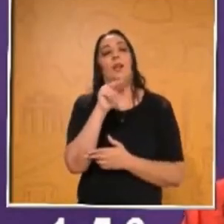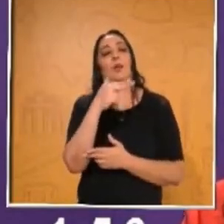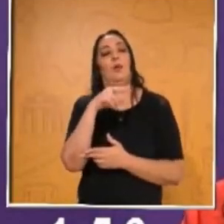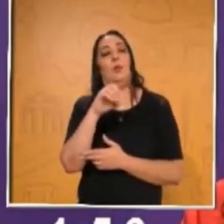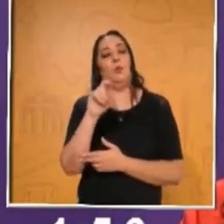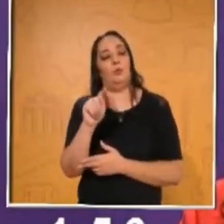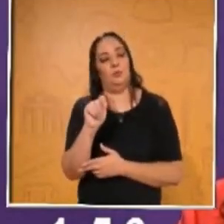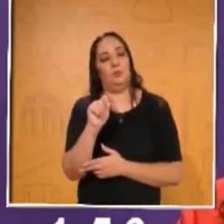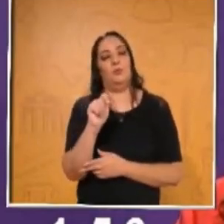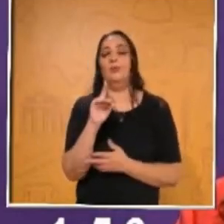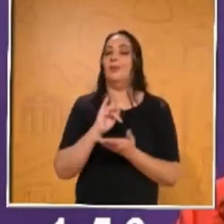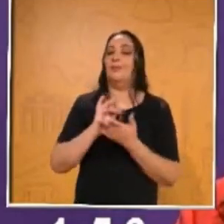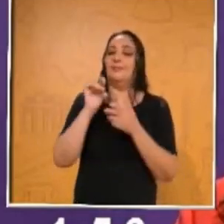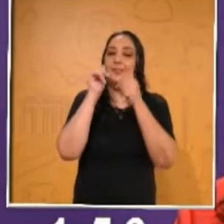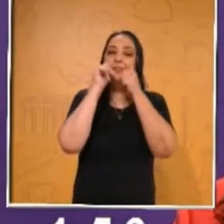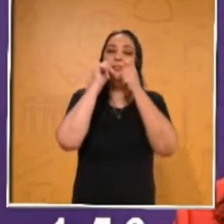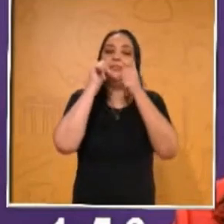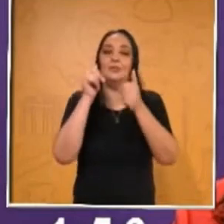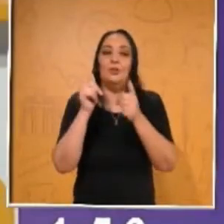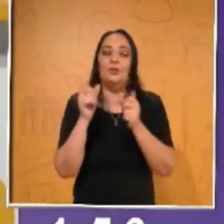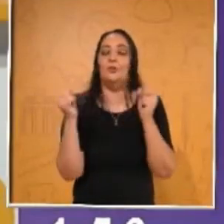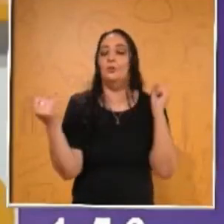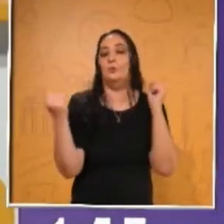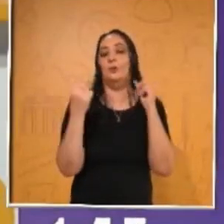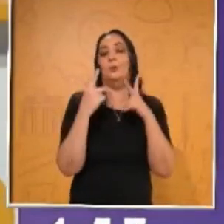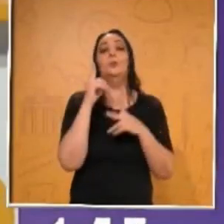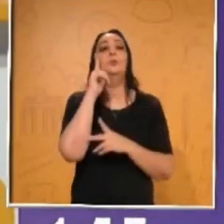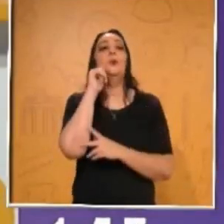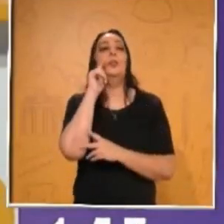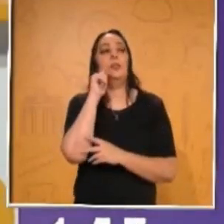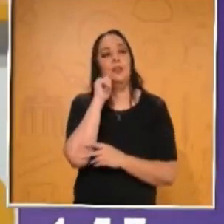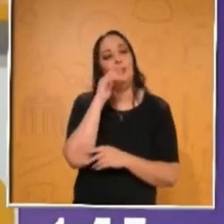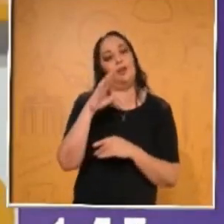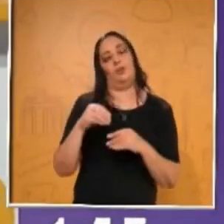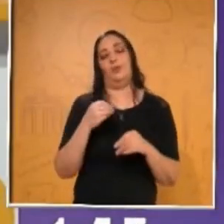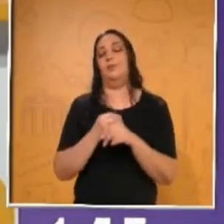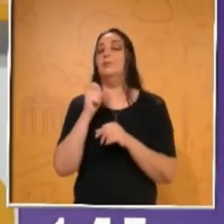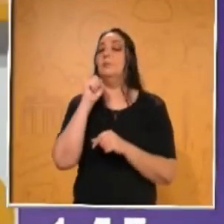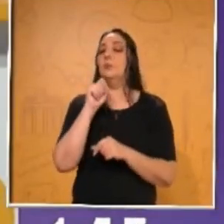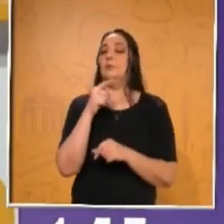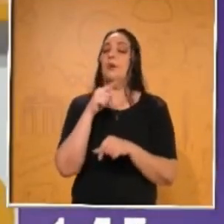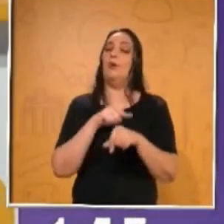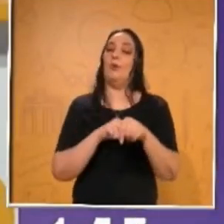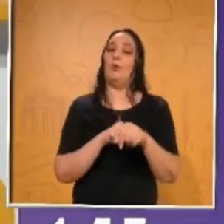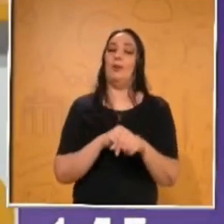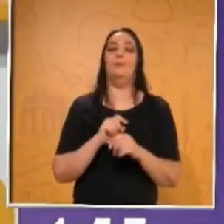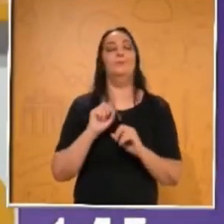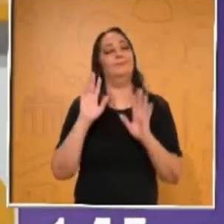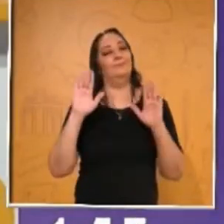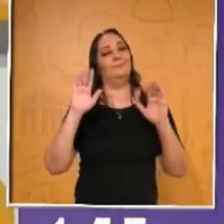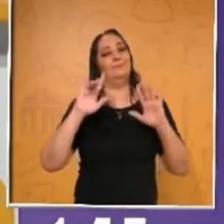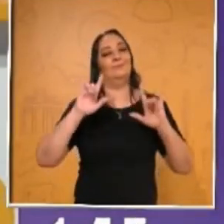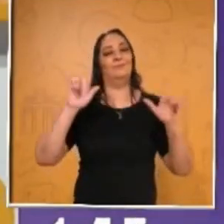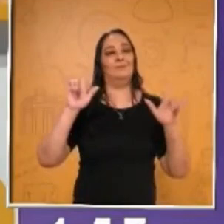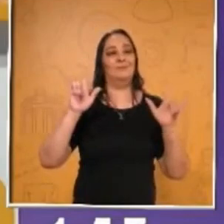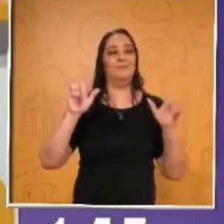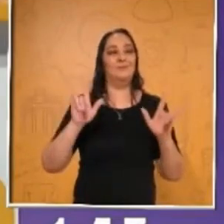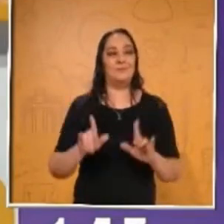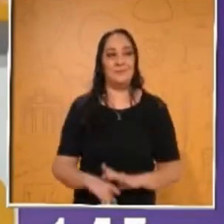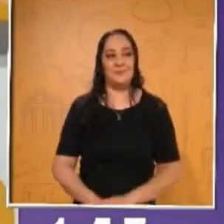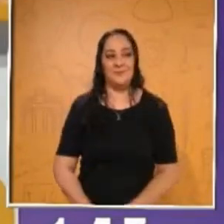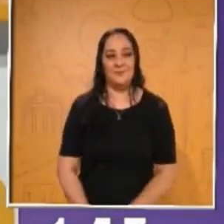Muchas gracias por habernos sintonizado. Nos vemos el día de mañana a la misma hora en el mismo canal. Hasta luego. Hasta luego, niños. ¡Adiós!